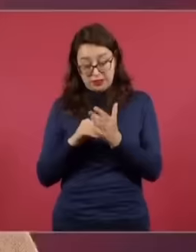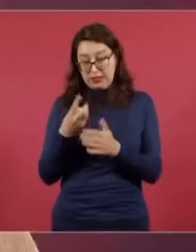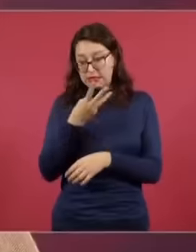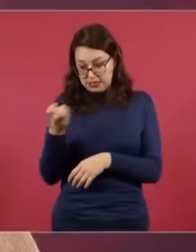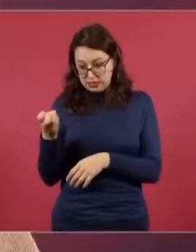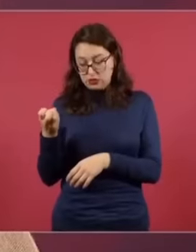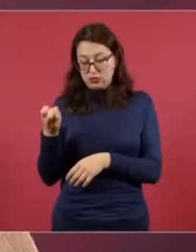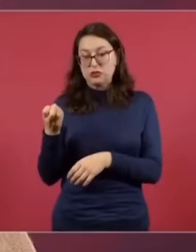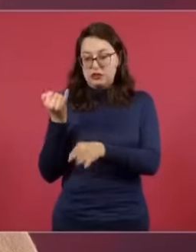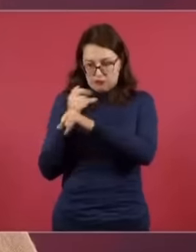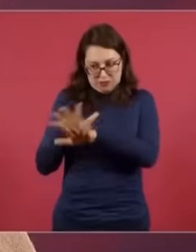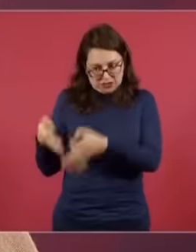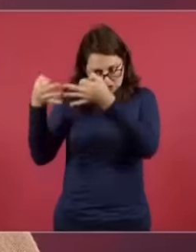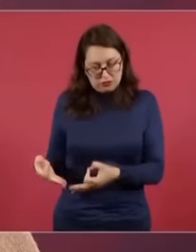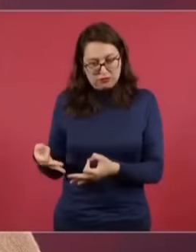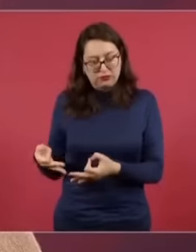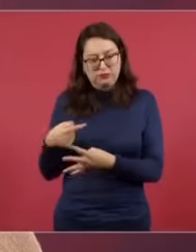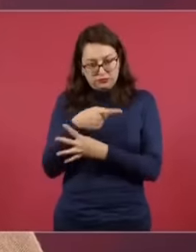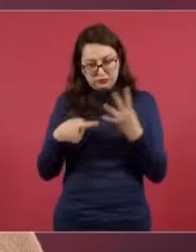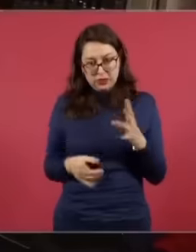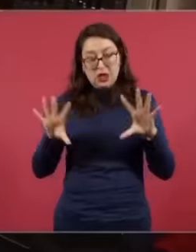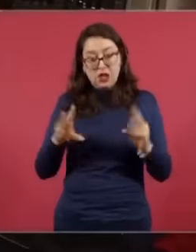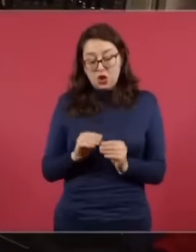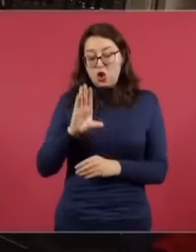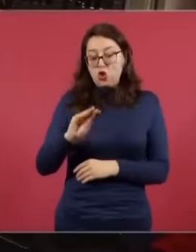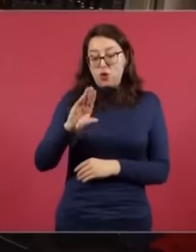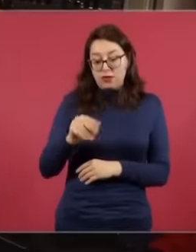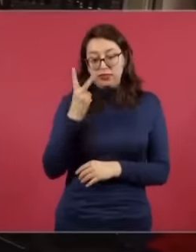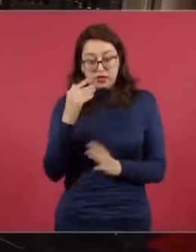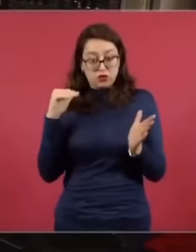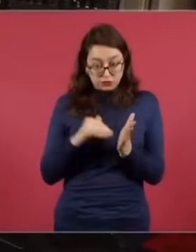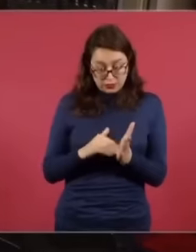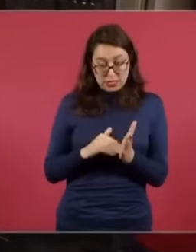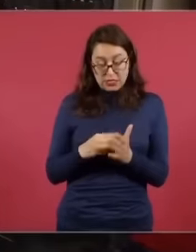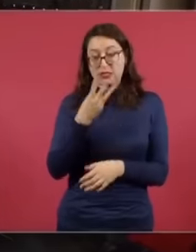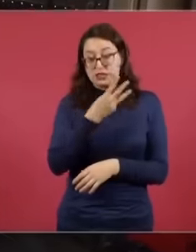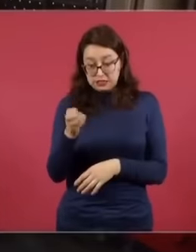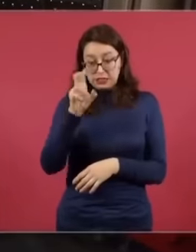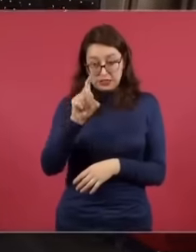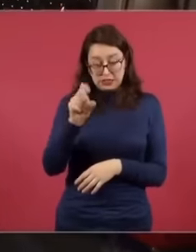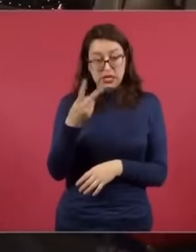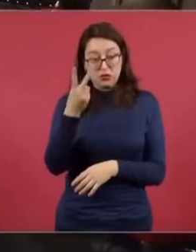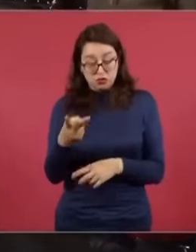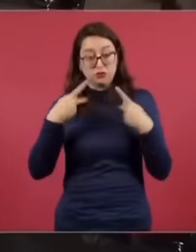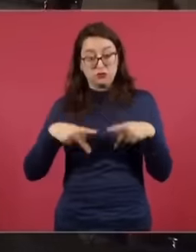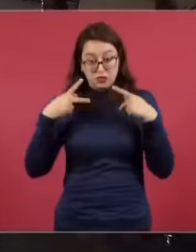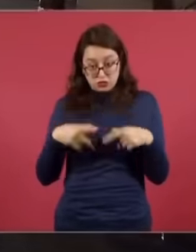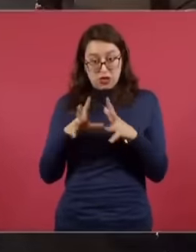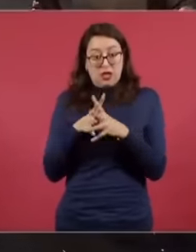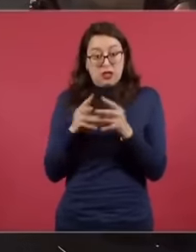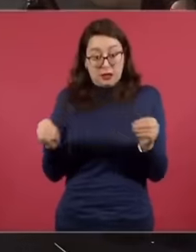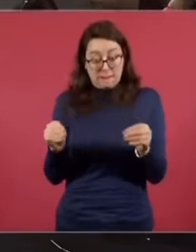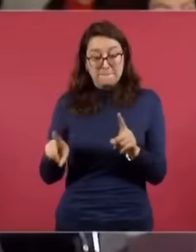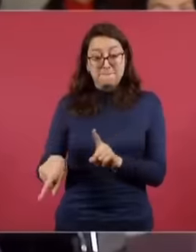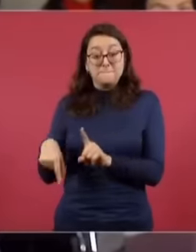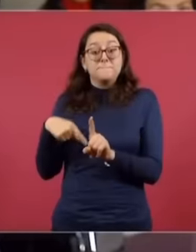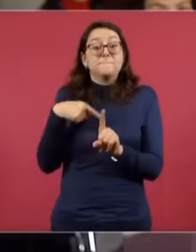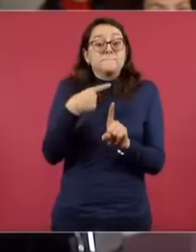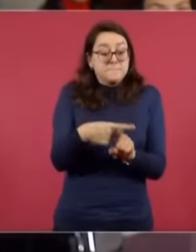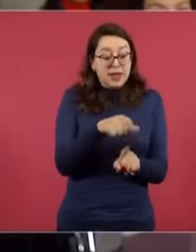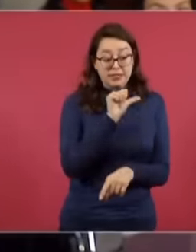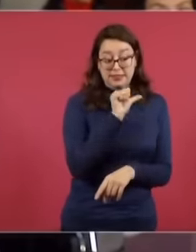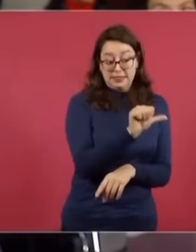377 confirmadas. Eso nos da 92 mil 332 personas, más las 16 mil